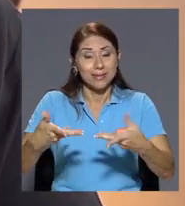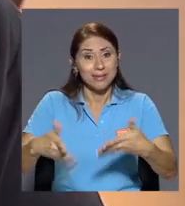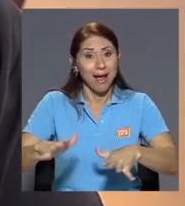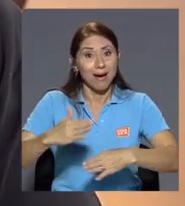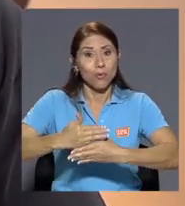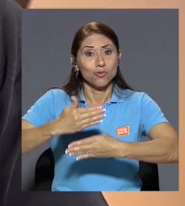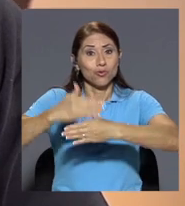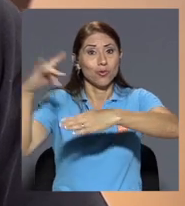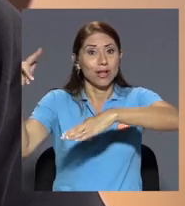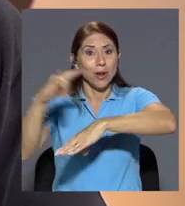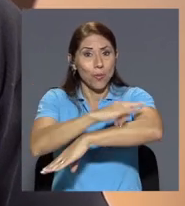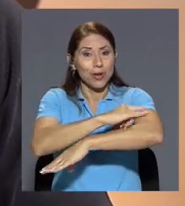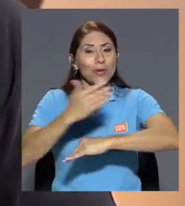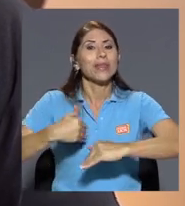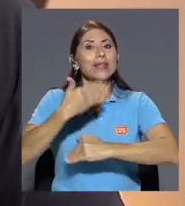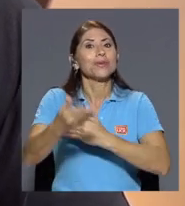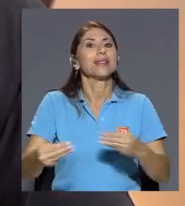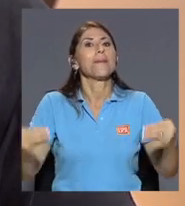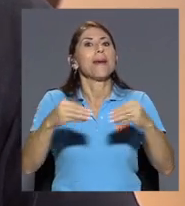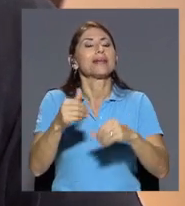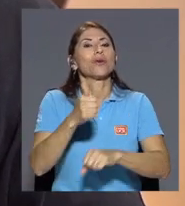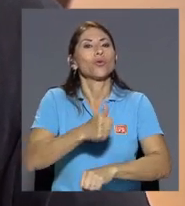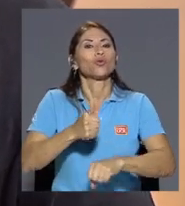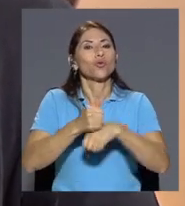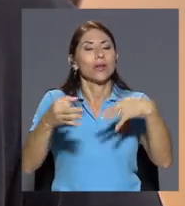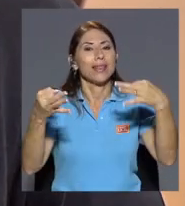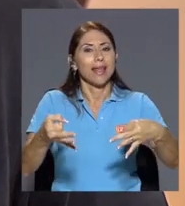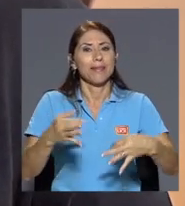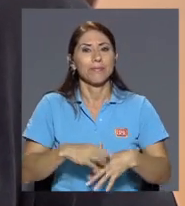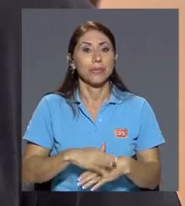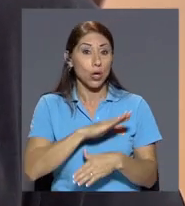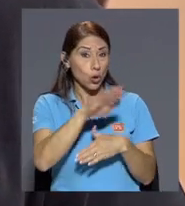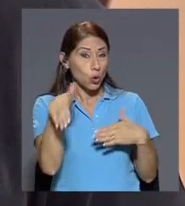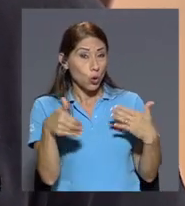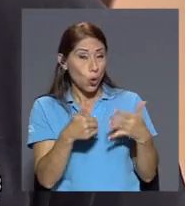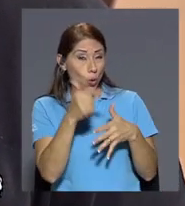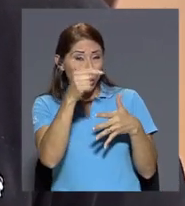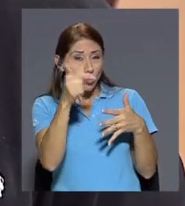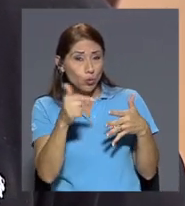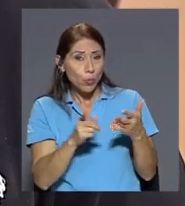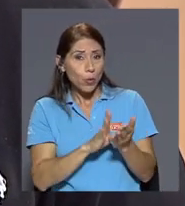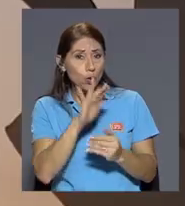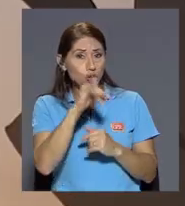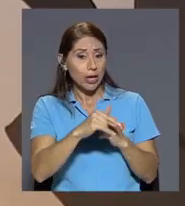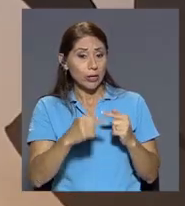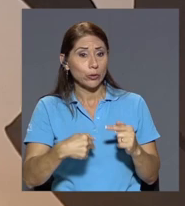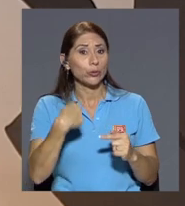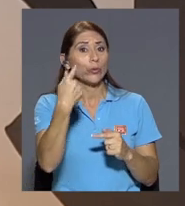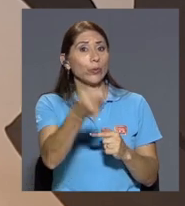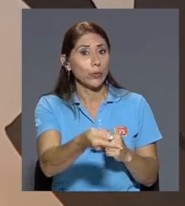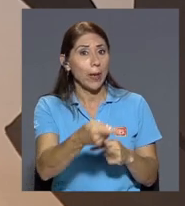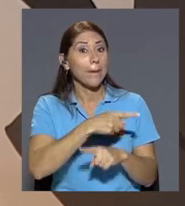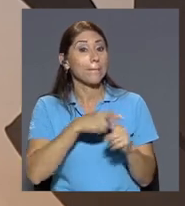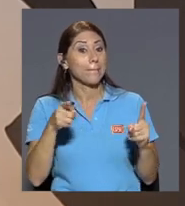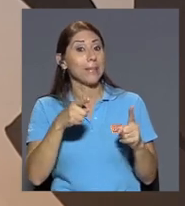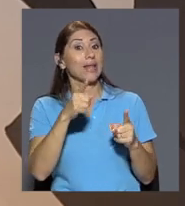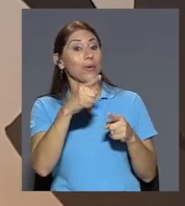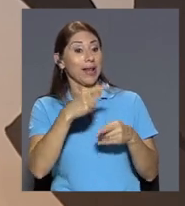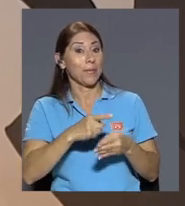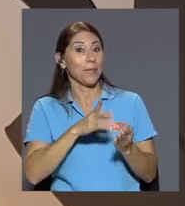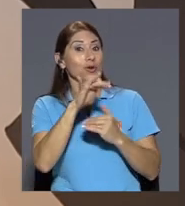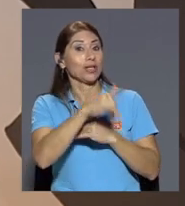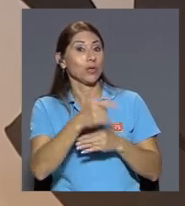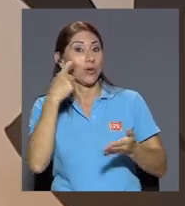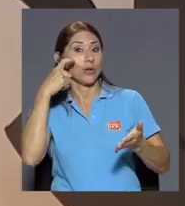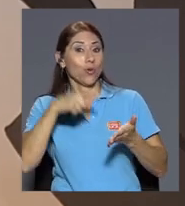este ya esté más consolidada toda esta cantidad de proyectos que vienen pero específicamente el que le reconoce usted como un premio nacional que